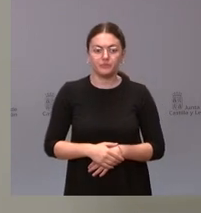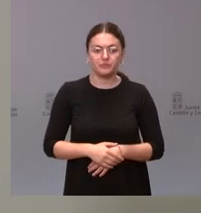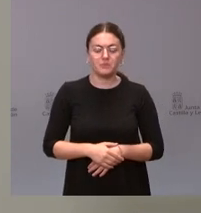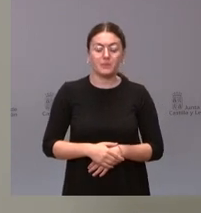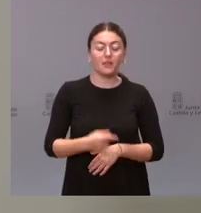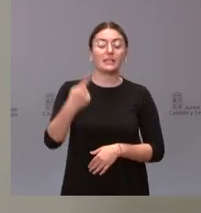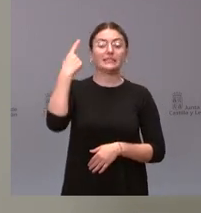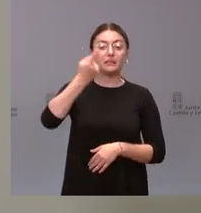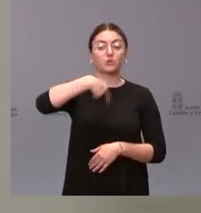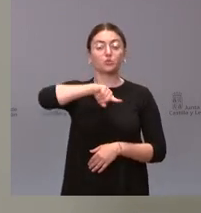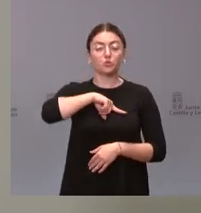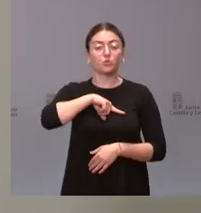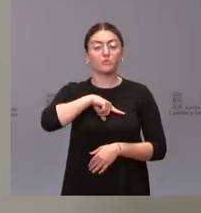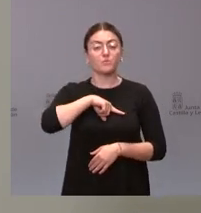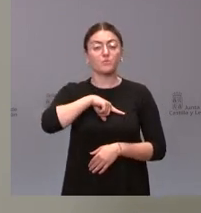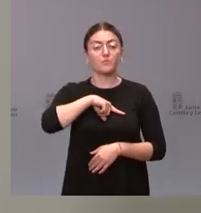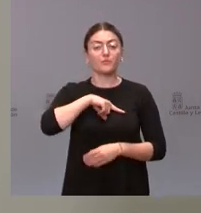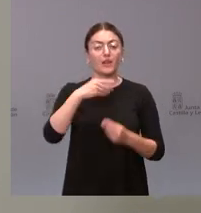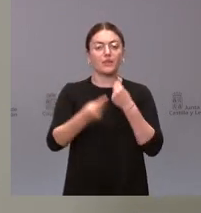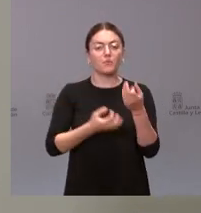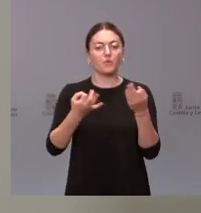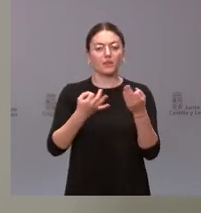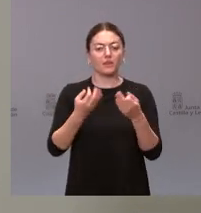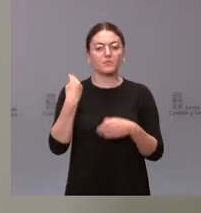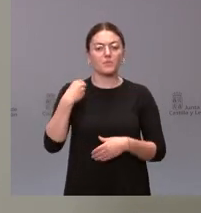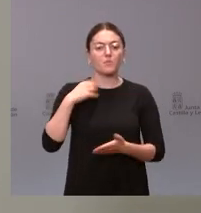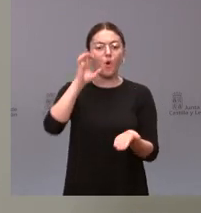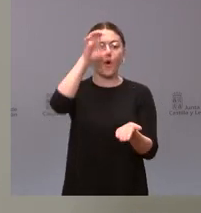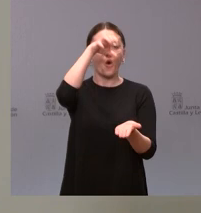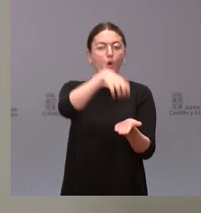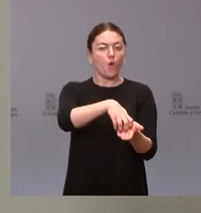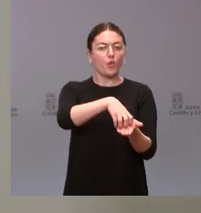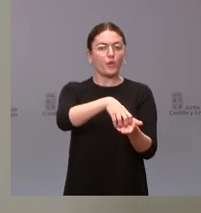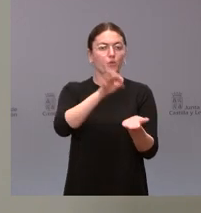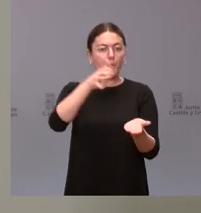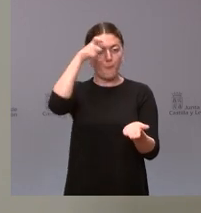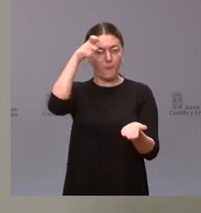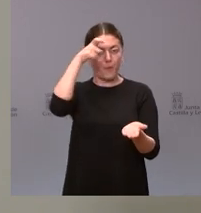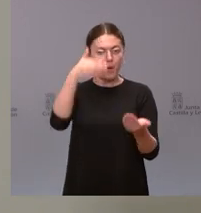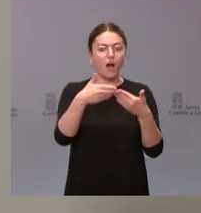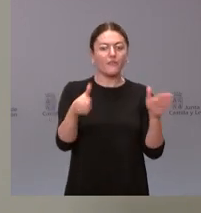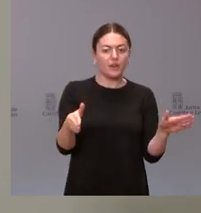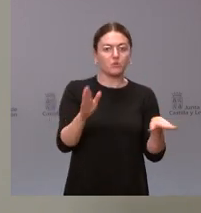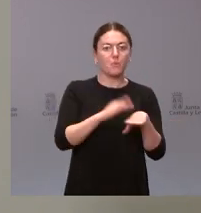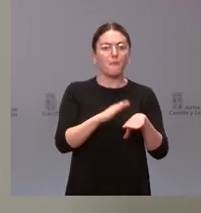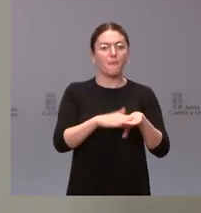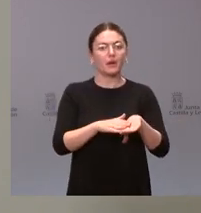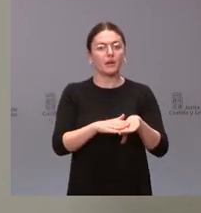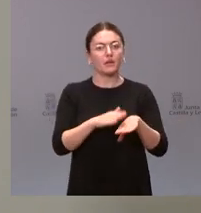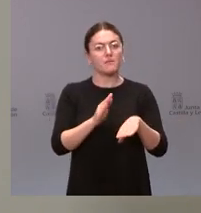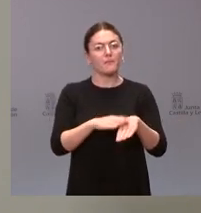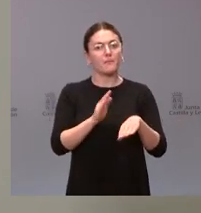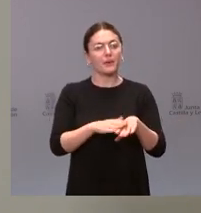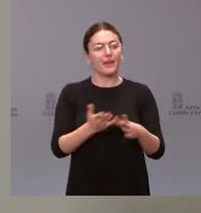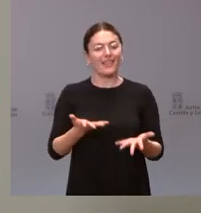posición es la idea de mantener abiertos los consultorios locales y de que perciban asistencia sanitaria